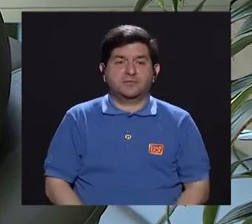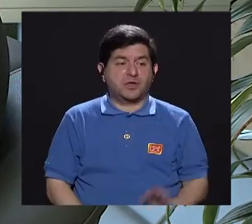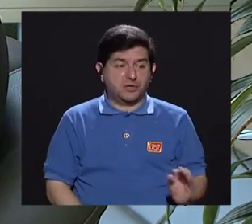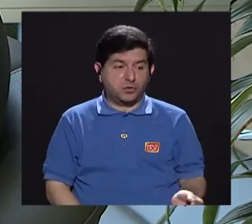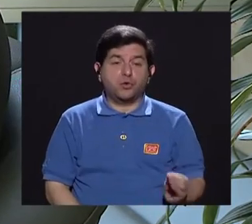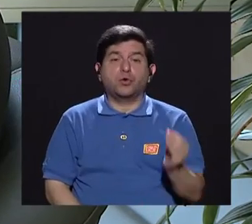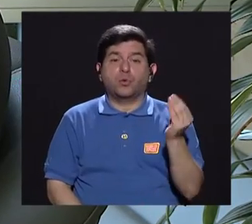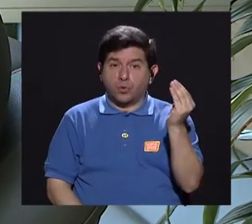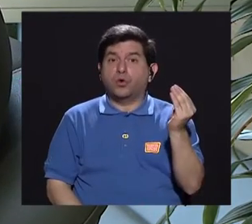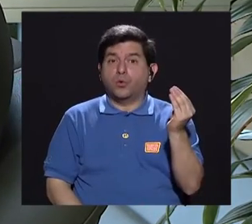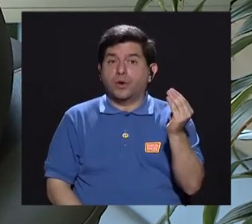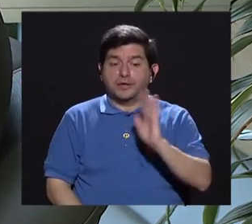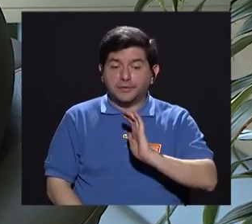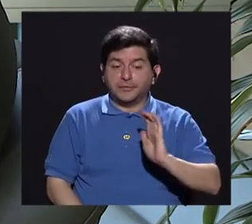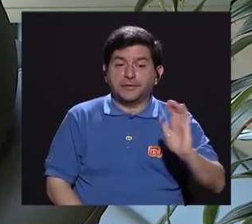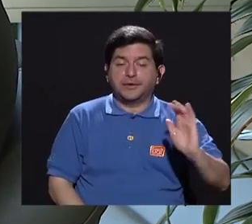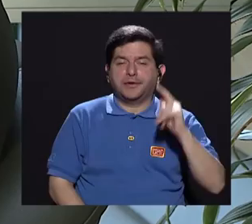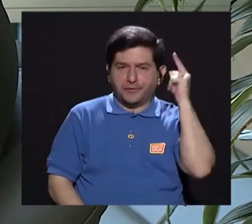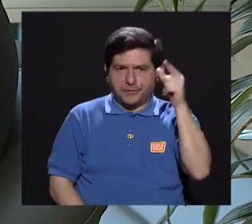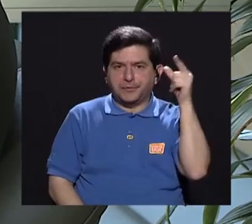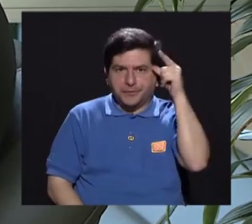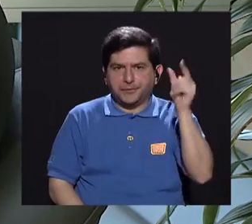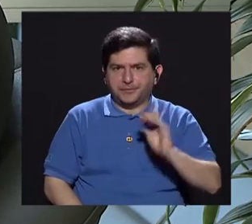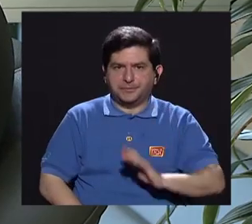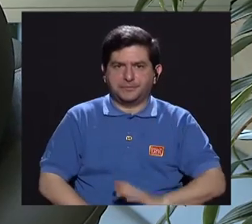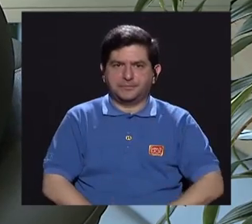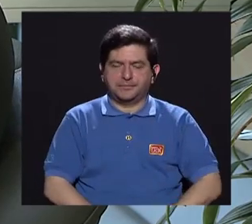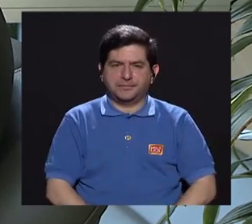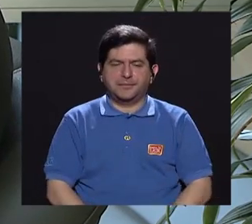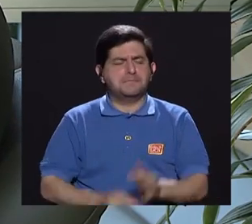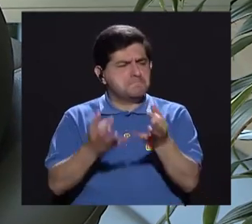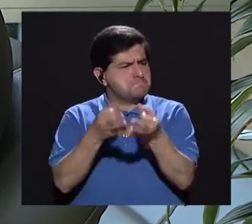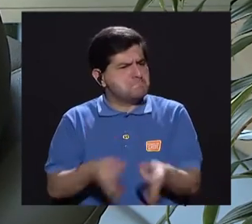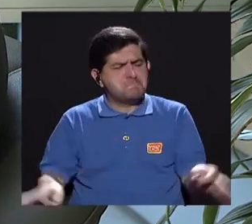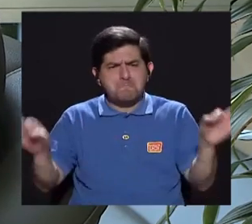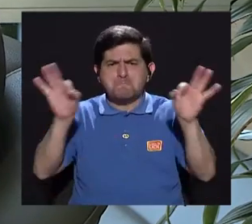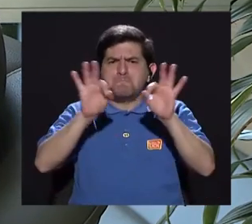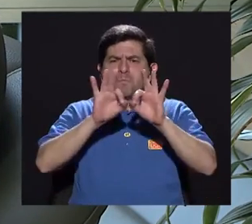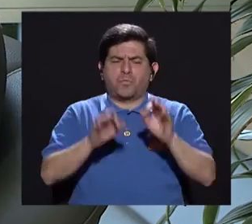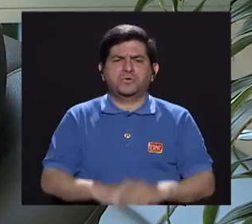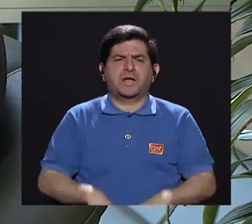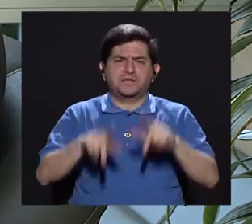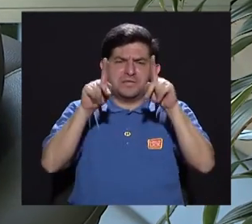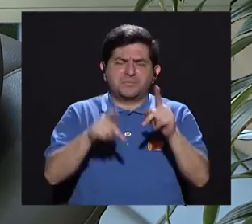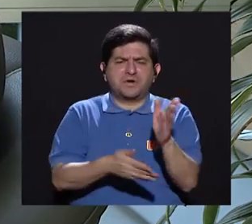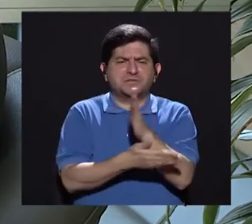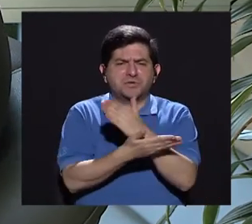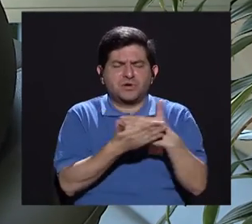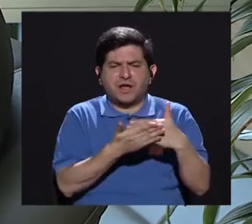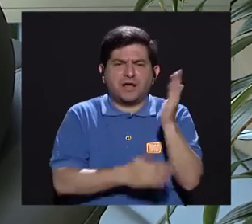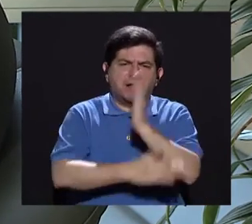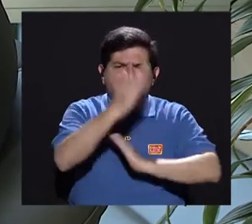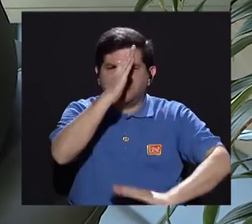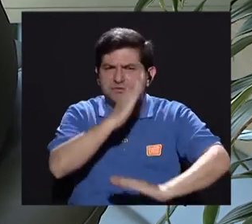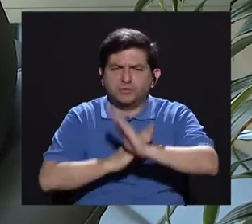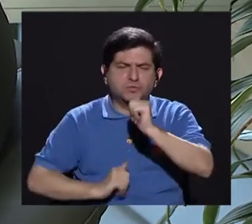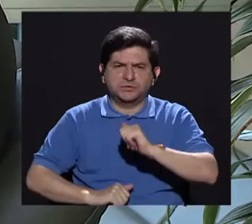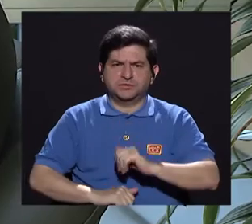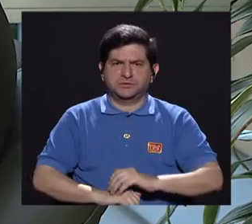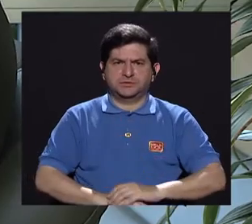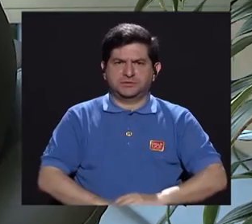adolescente, los niños, por supuesto, es importante también, o personas con alguna discapacidad, ¿verdad?